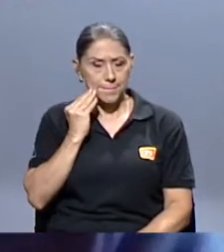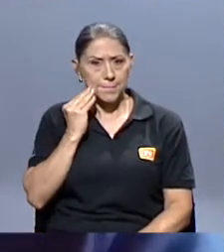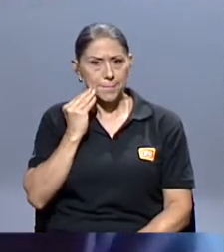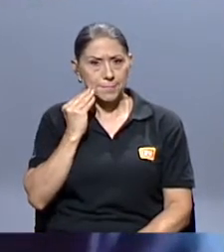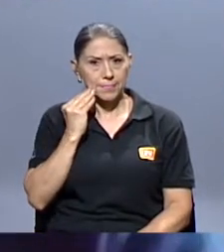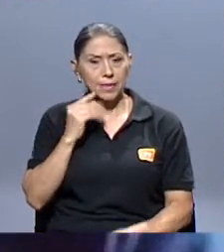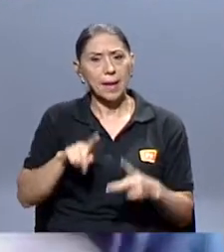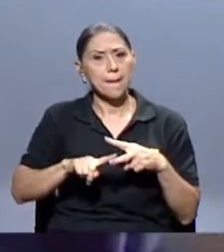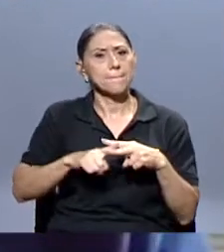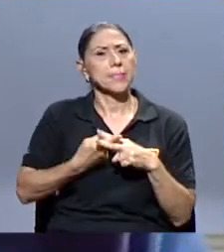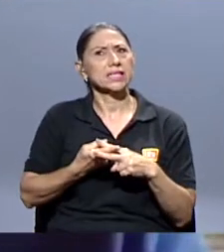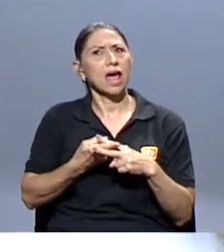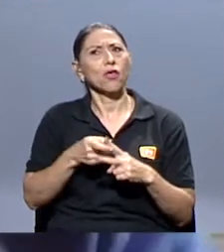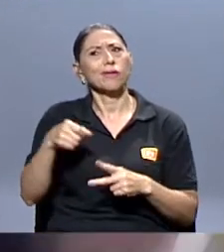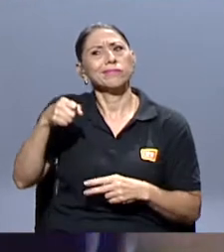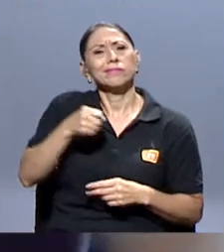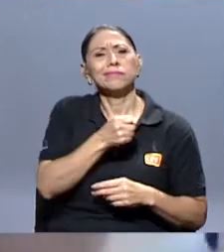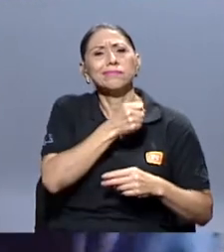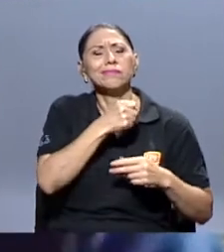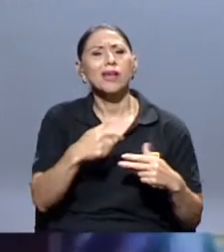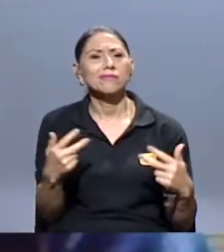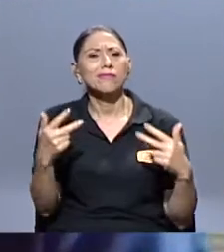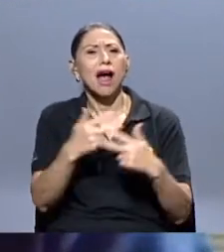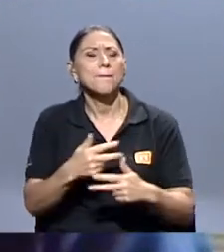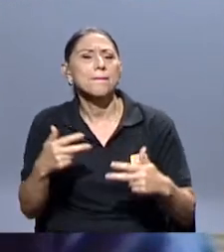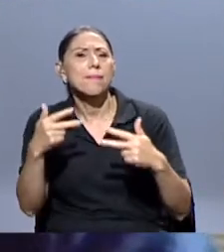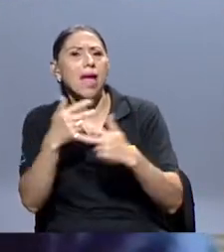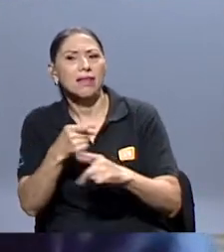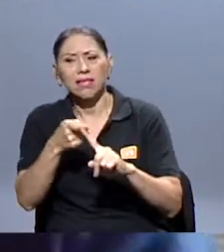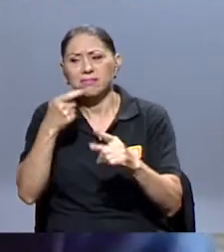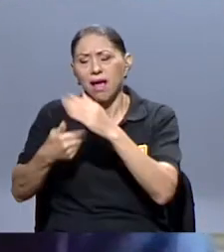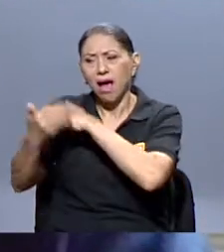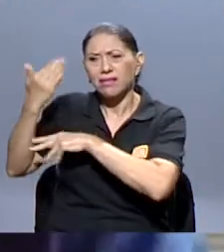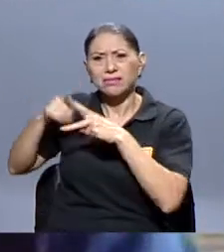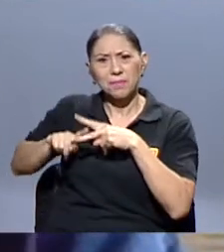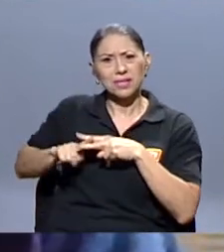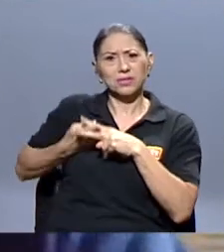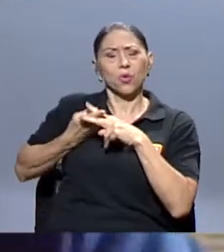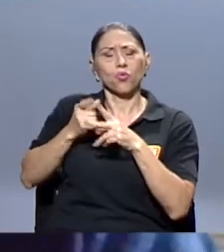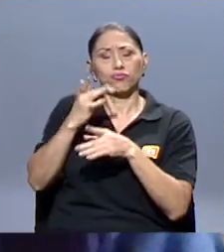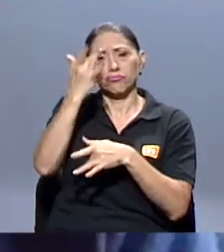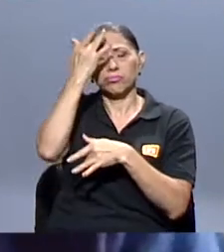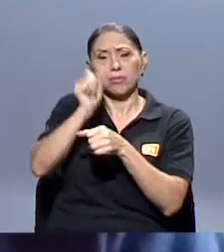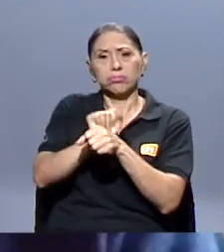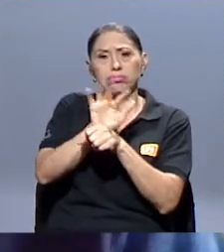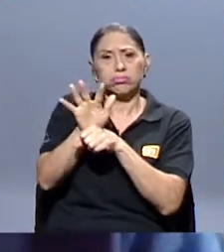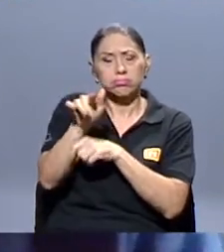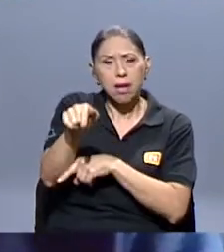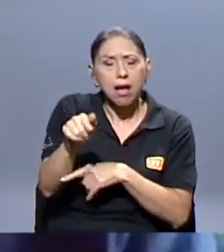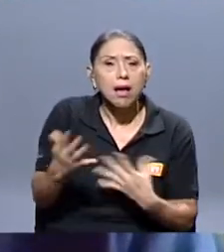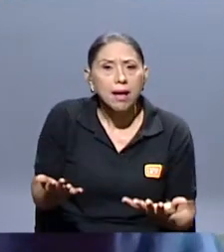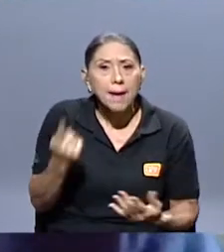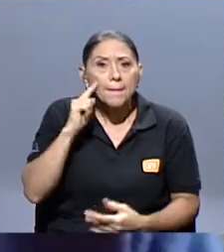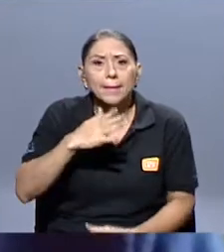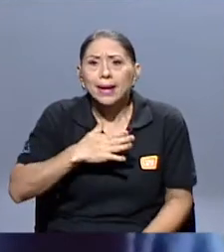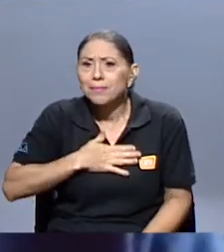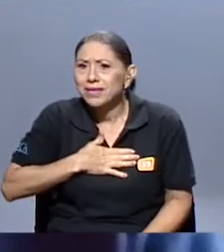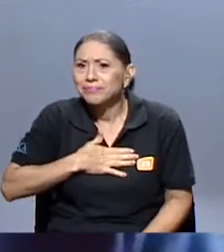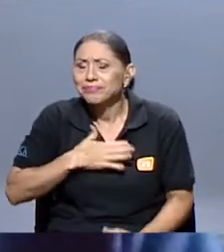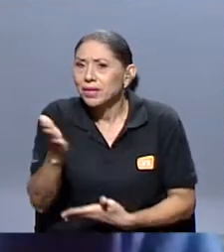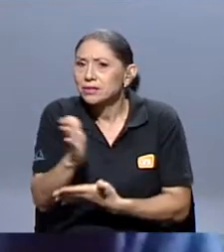empezado a rapear desde que empezó todo esto del COVID. Entonces es para mí algo